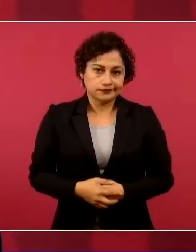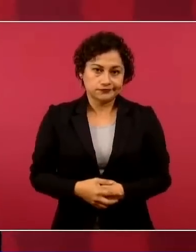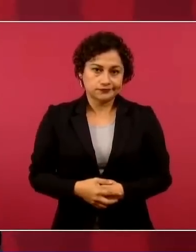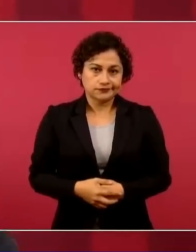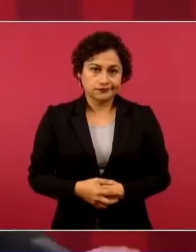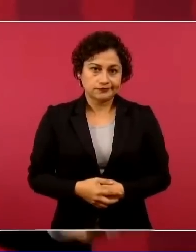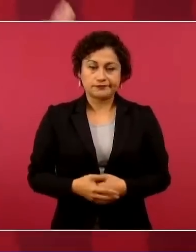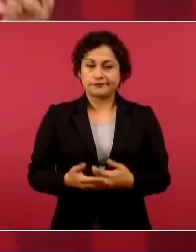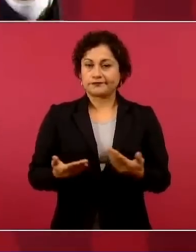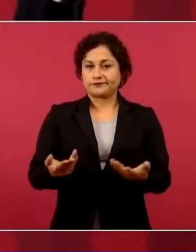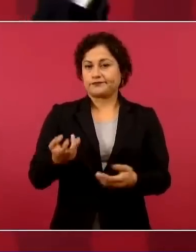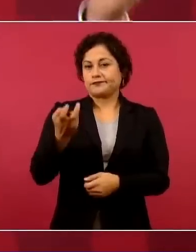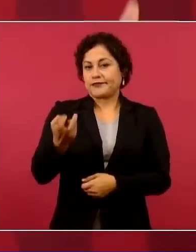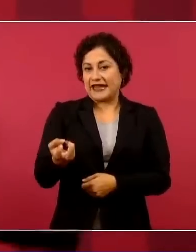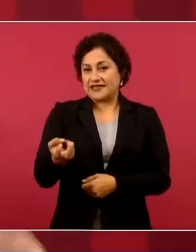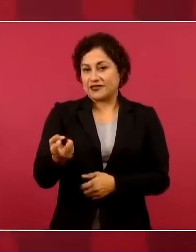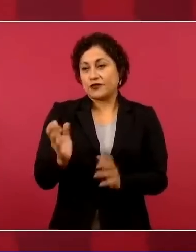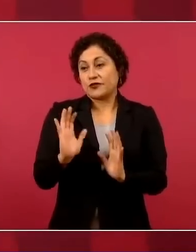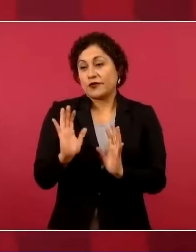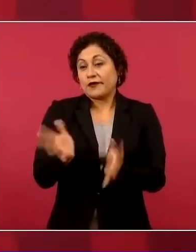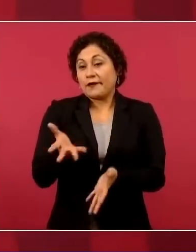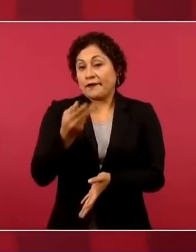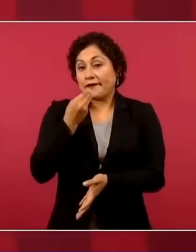Eso no se puede, ya quedó así.